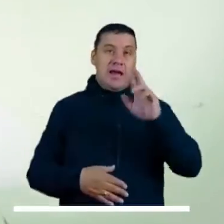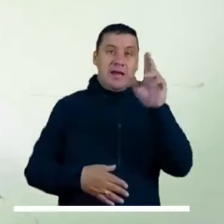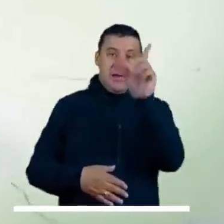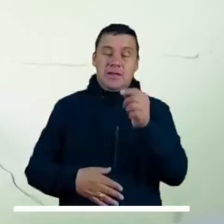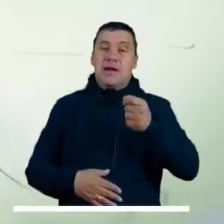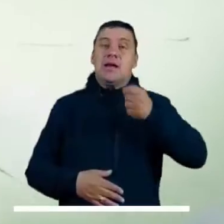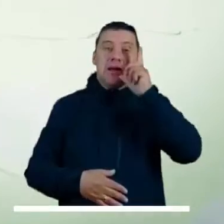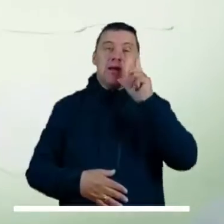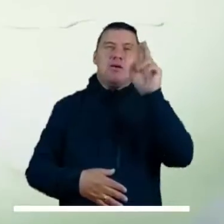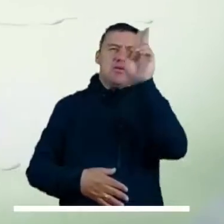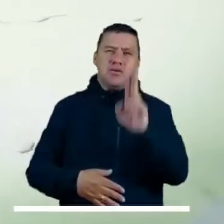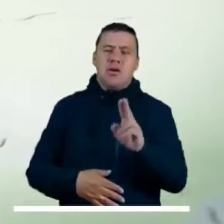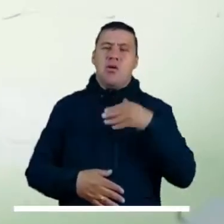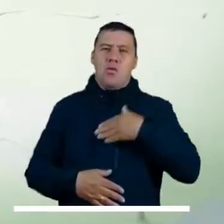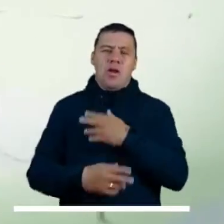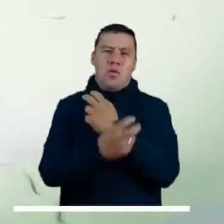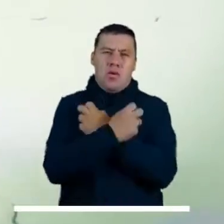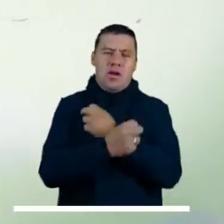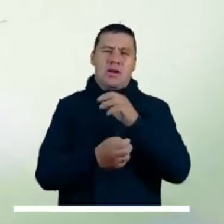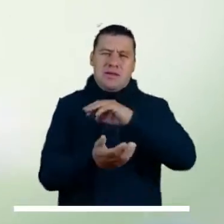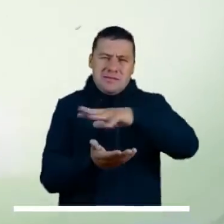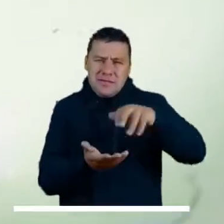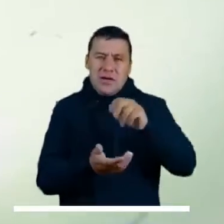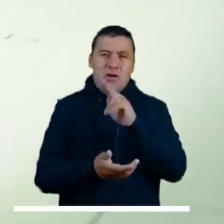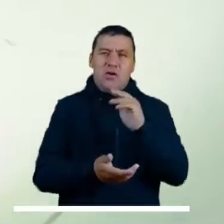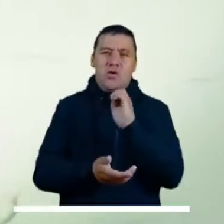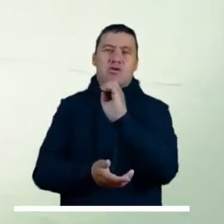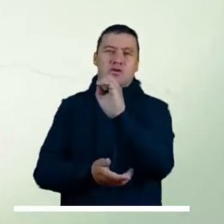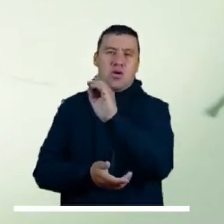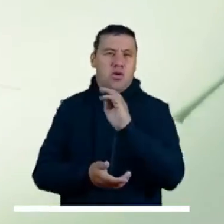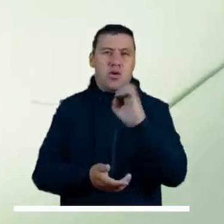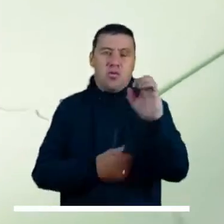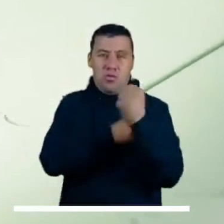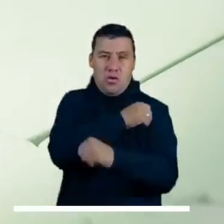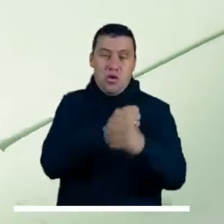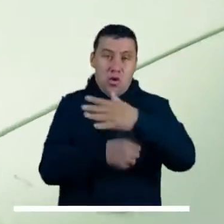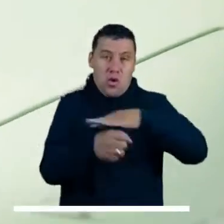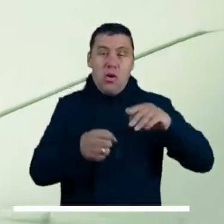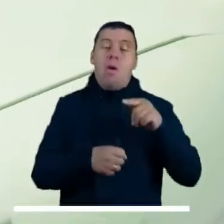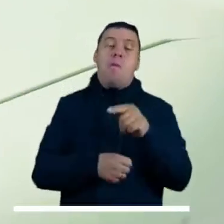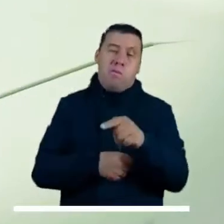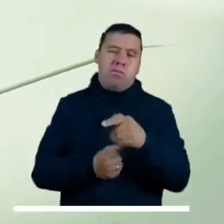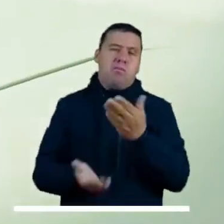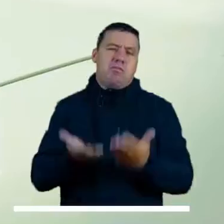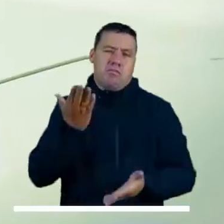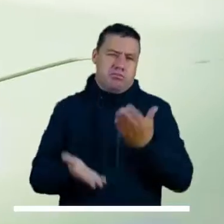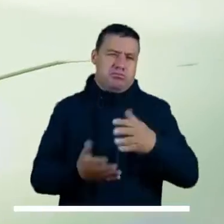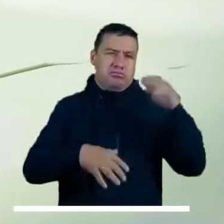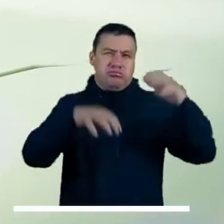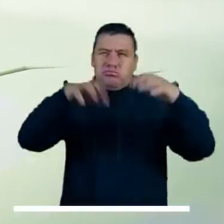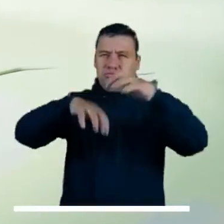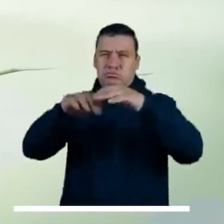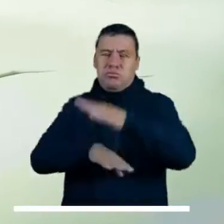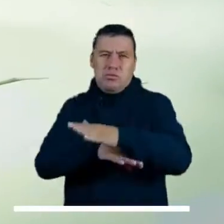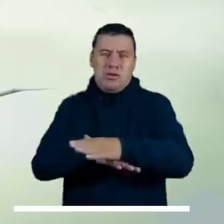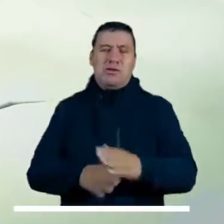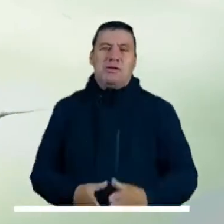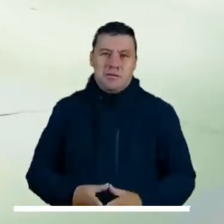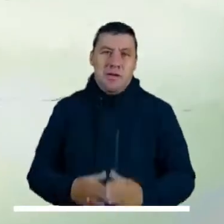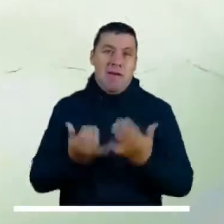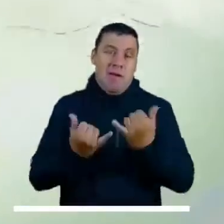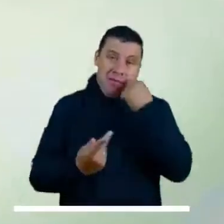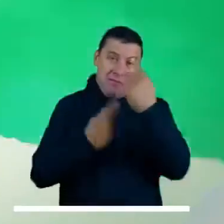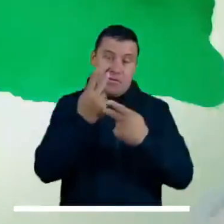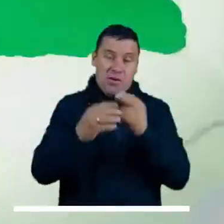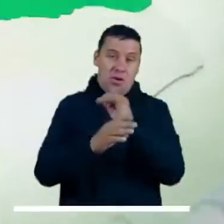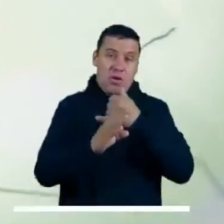Antioquia, Risaralda, Caldas, sur de Huila, Quindío, sur de Santander y el noroccidente y oriente de Boyacá y Cundinamarca podrían presentar lluvias durante